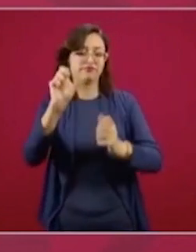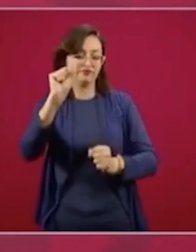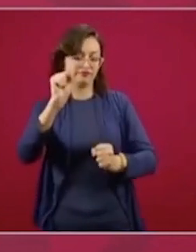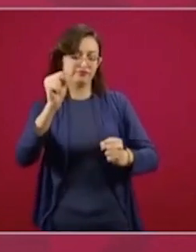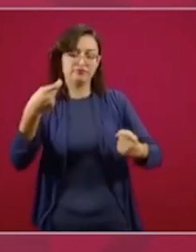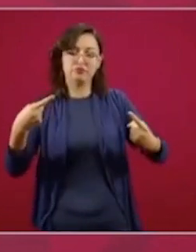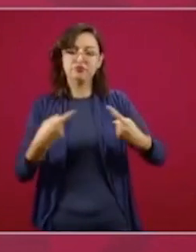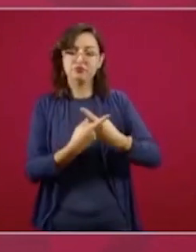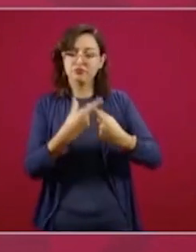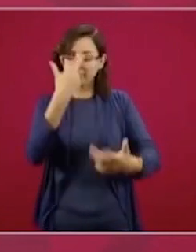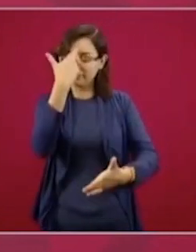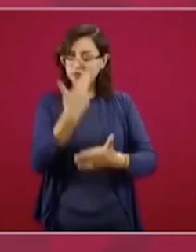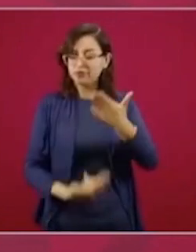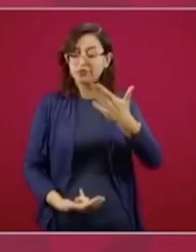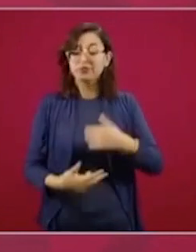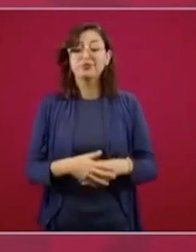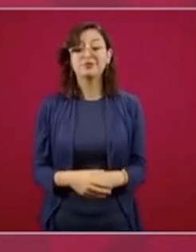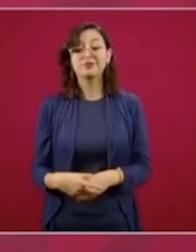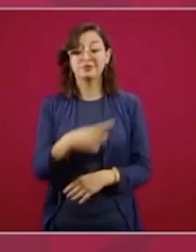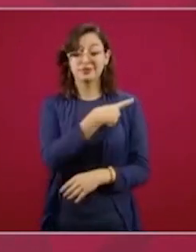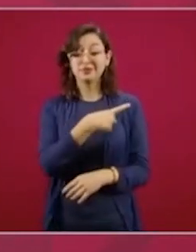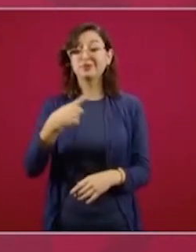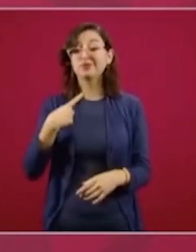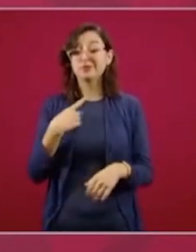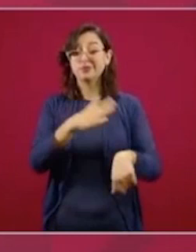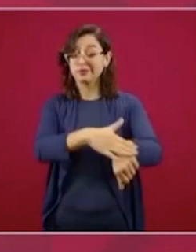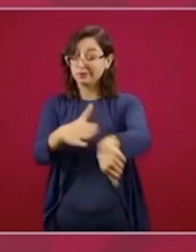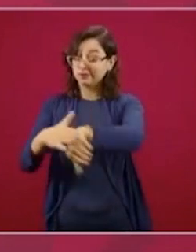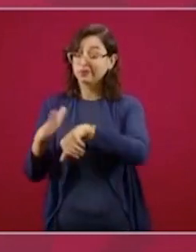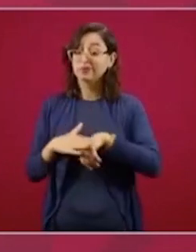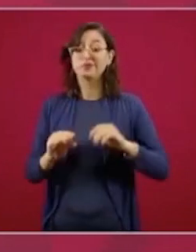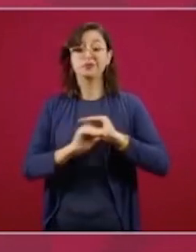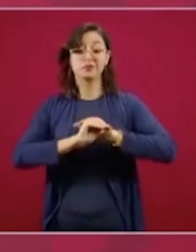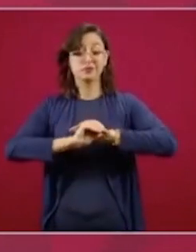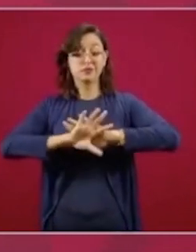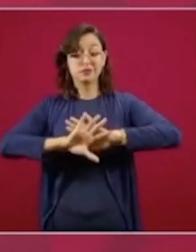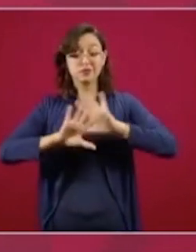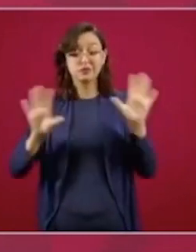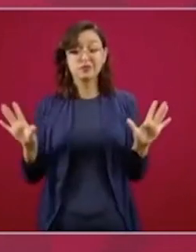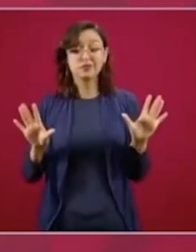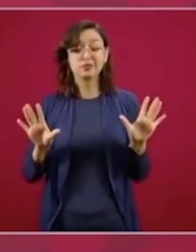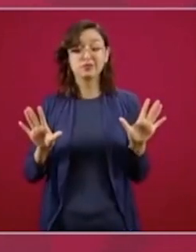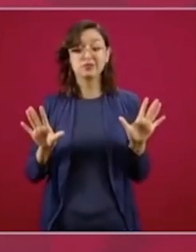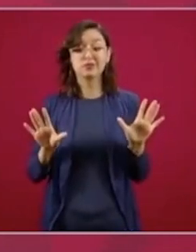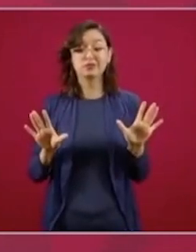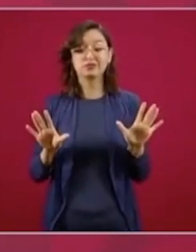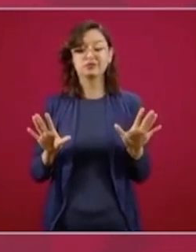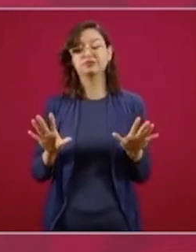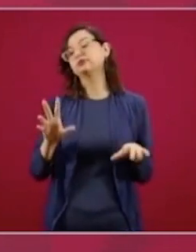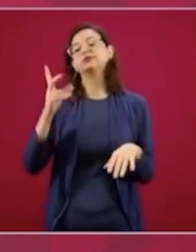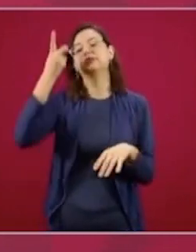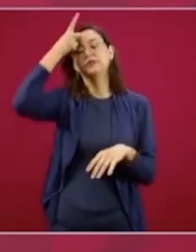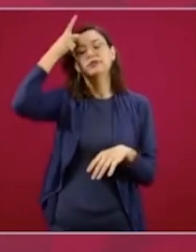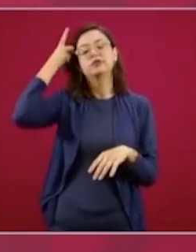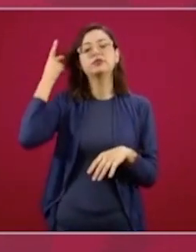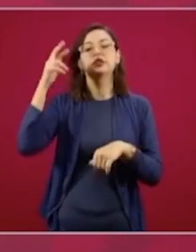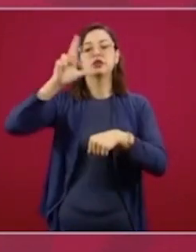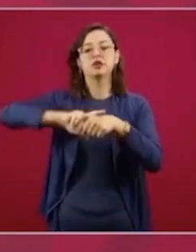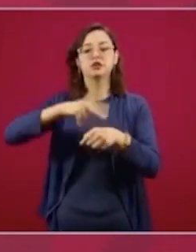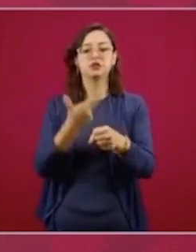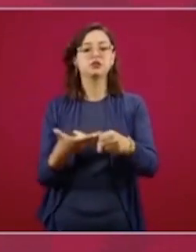Eso también que quede muy claro para directivos de